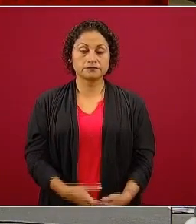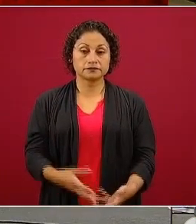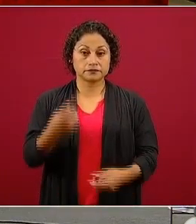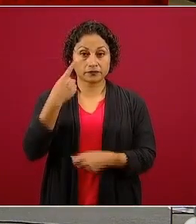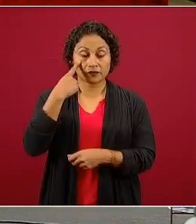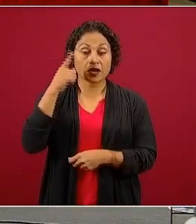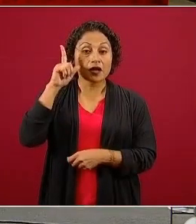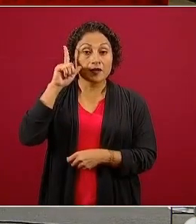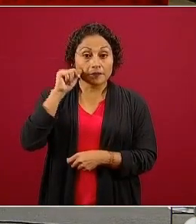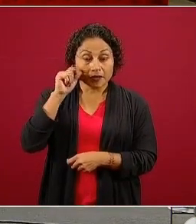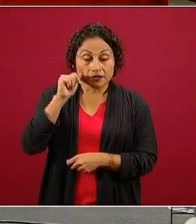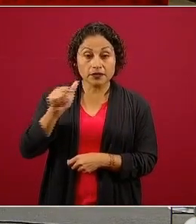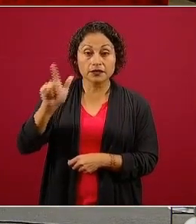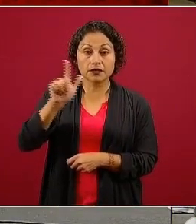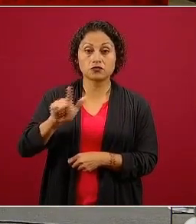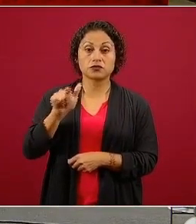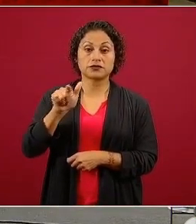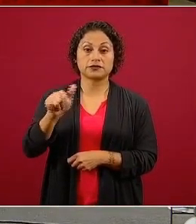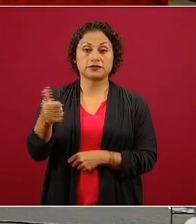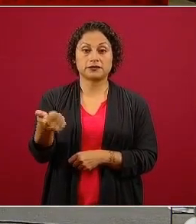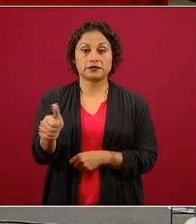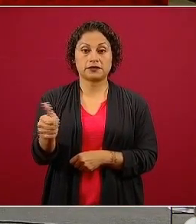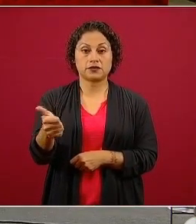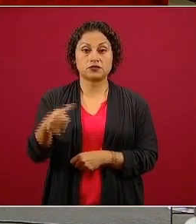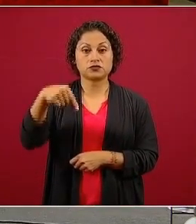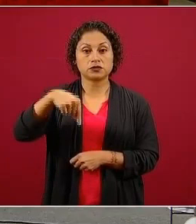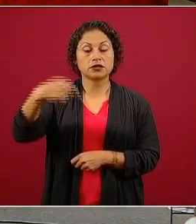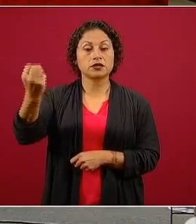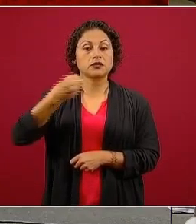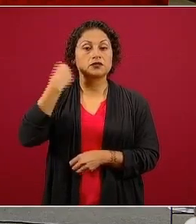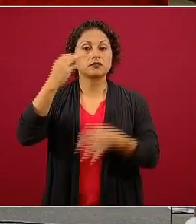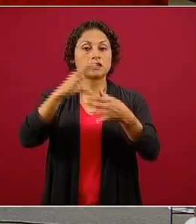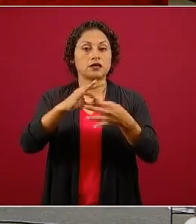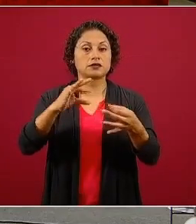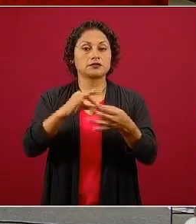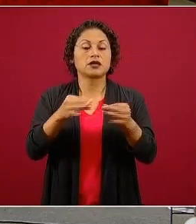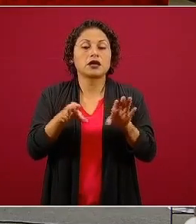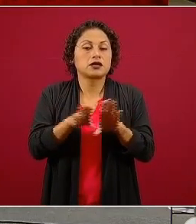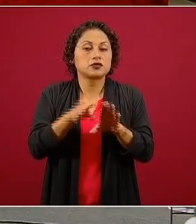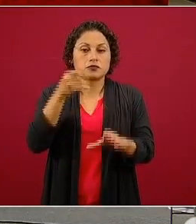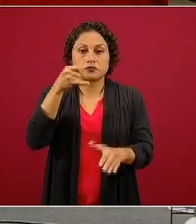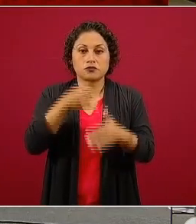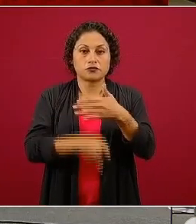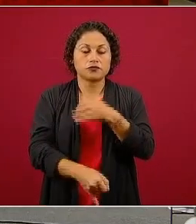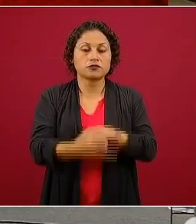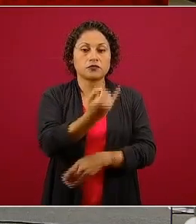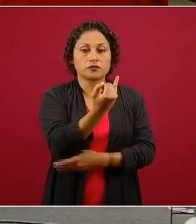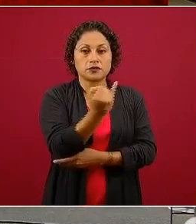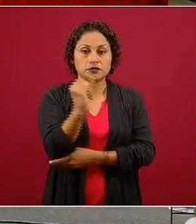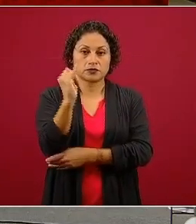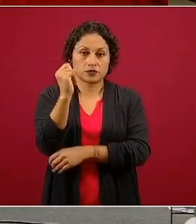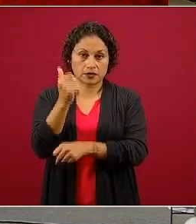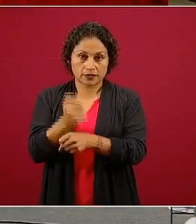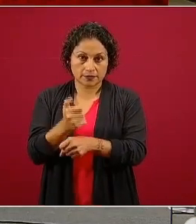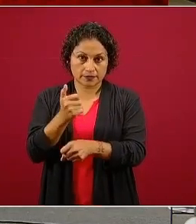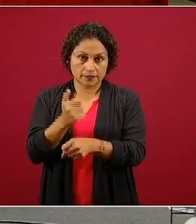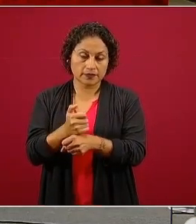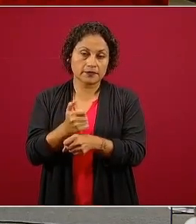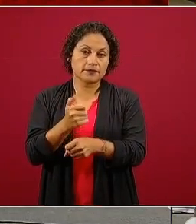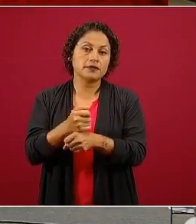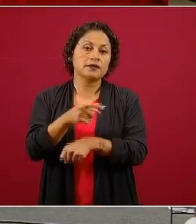lunes 17 de agosto, vamos a hablar de inicial, preescolar y educación especial, ya a detalle,